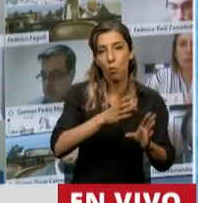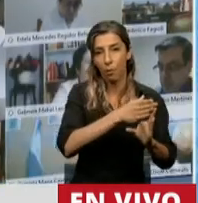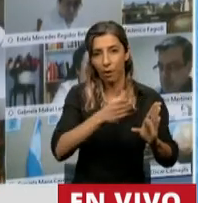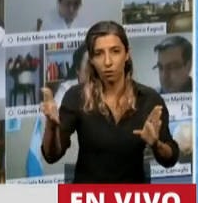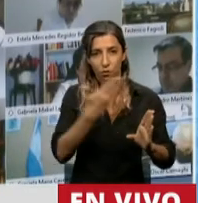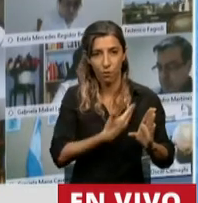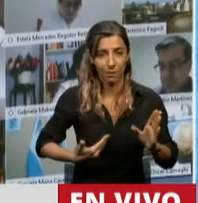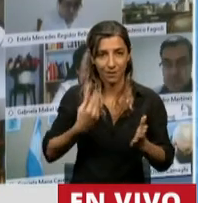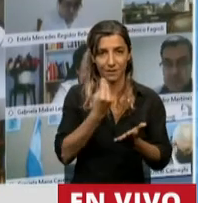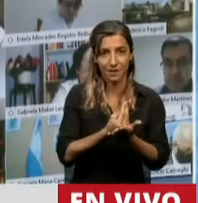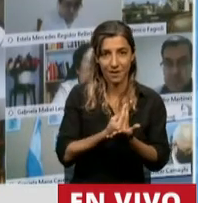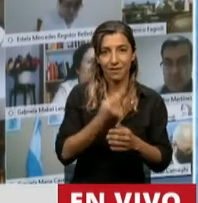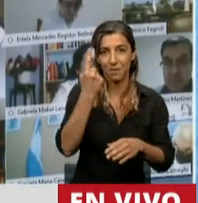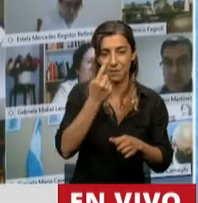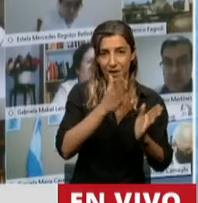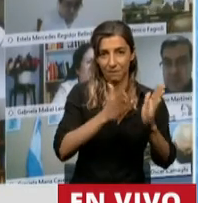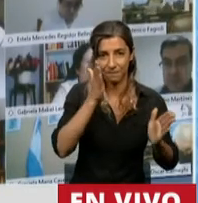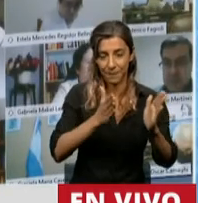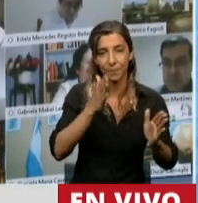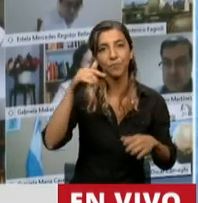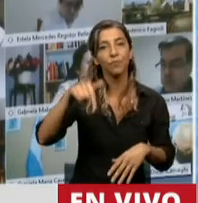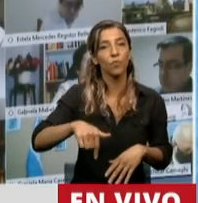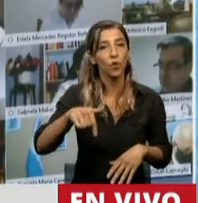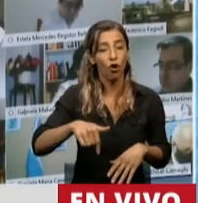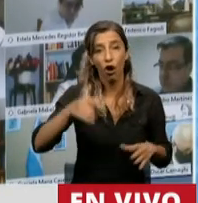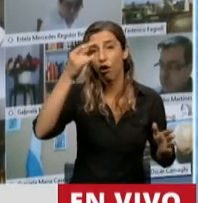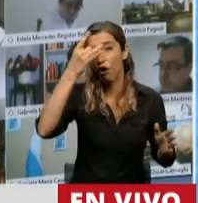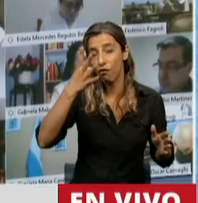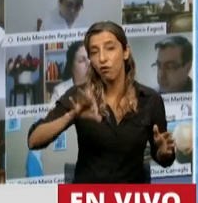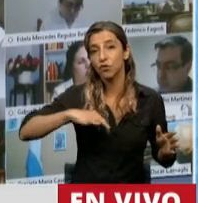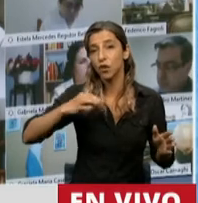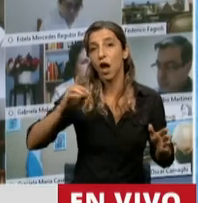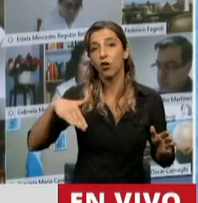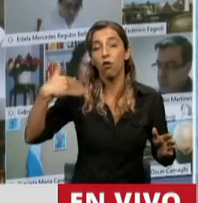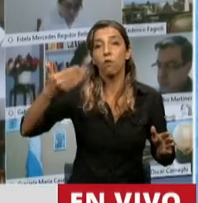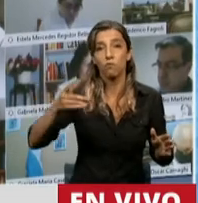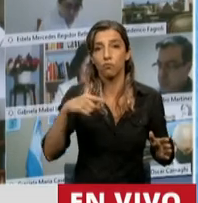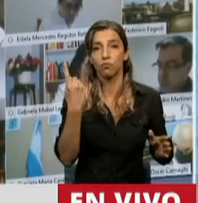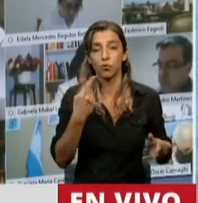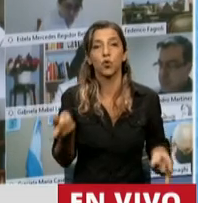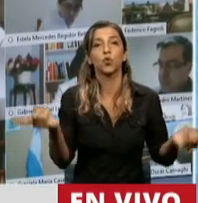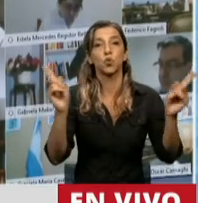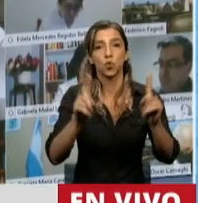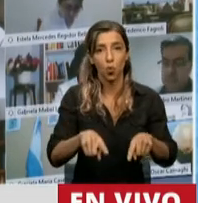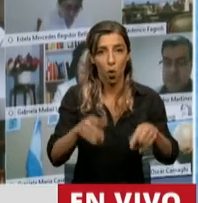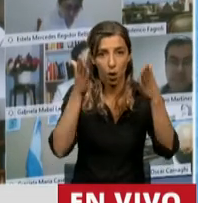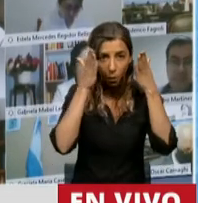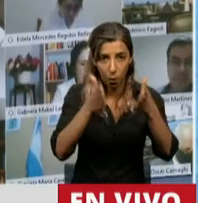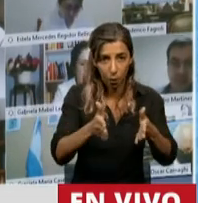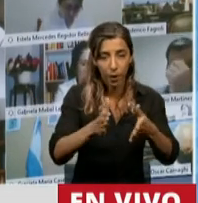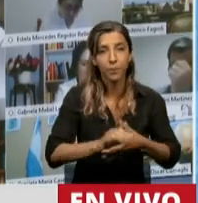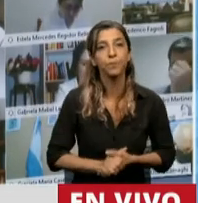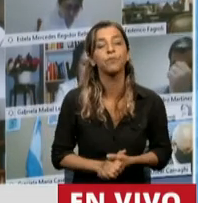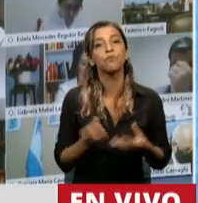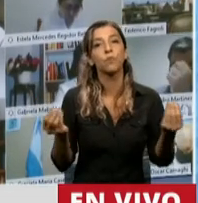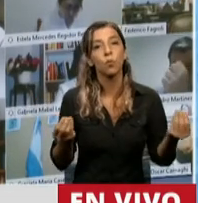presidencial. Hoy, después de 12 años, volvemos a reivindicarlo, a salvarlo, porque en menos